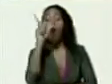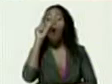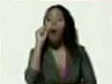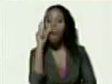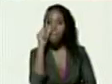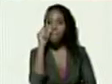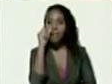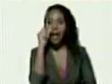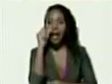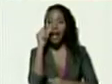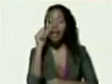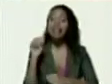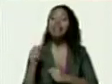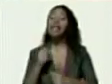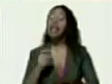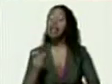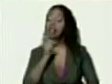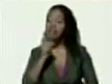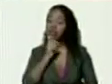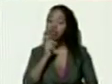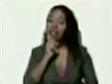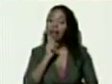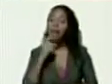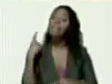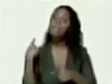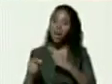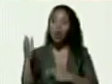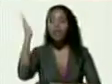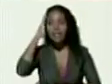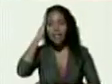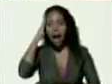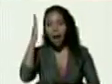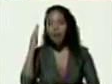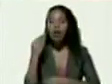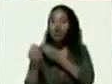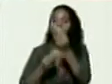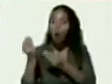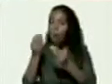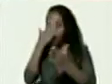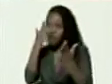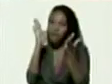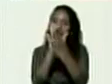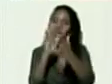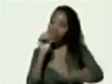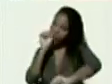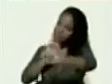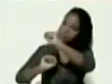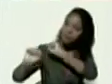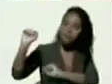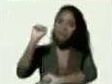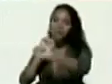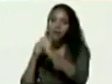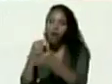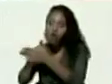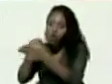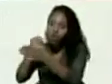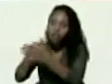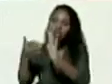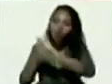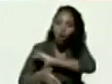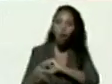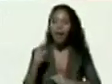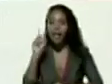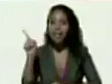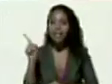de adversidades pero que ha sabido bueno frentearla pero por sobre todas las cosas ha